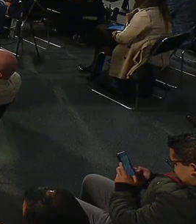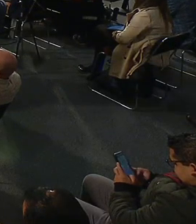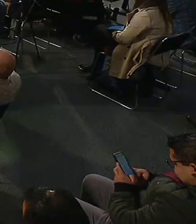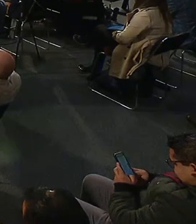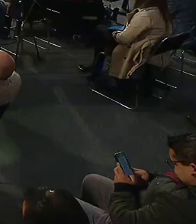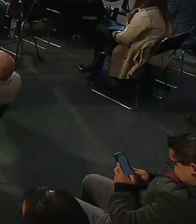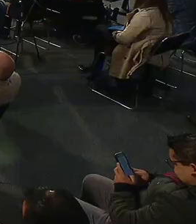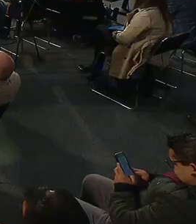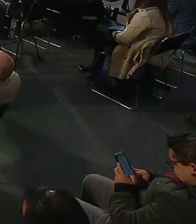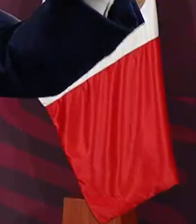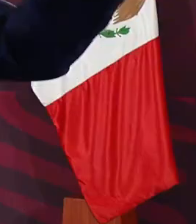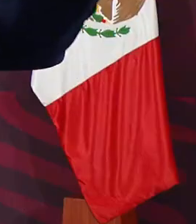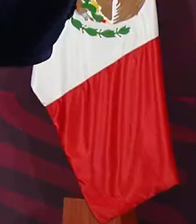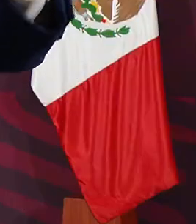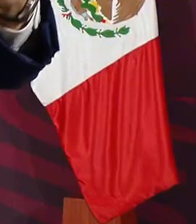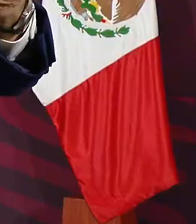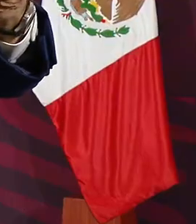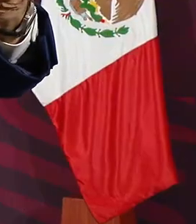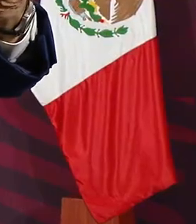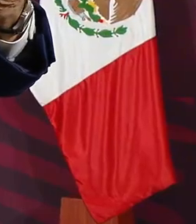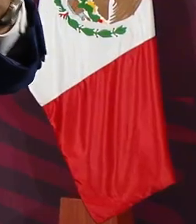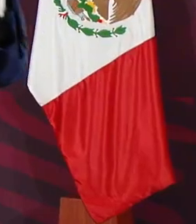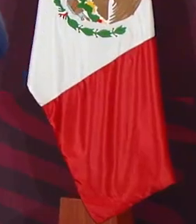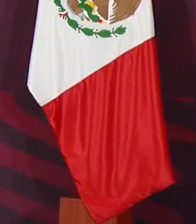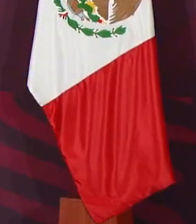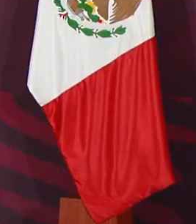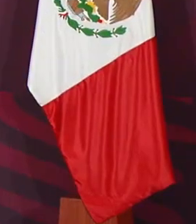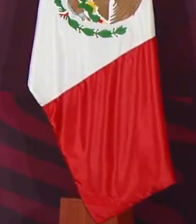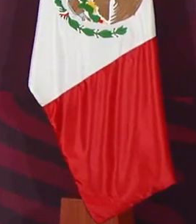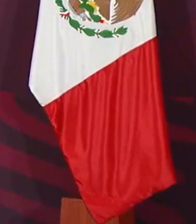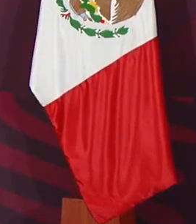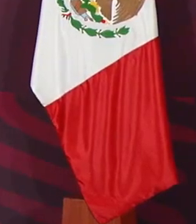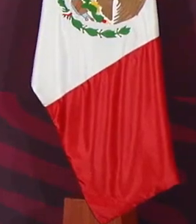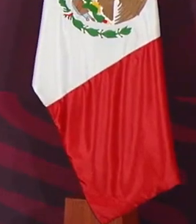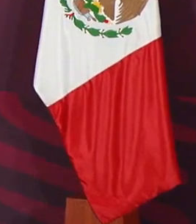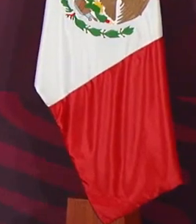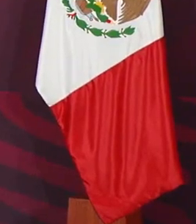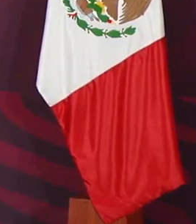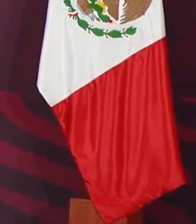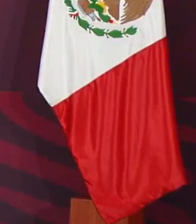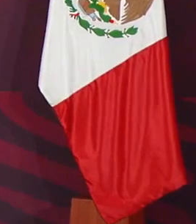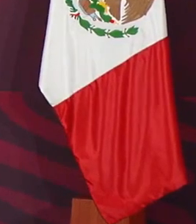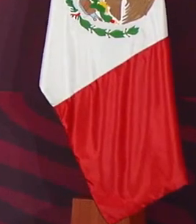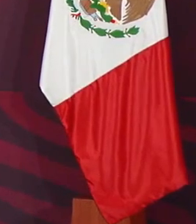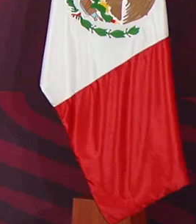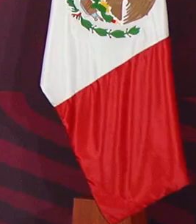podría ser, si ya se va a tener el fondo de Acapulco, para becas